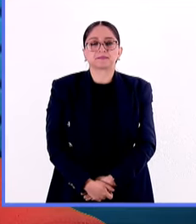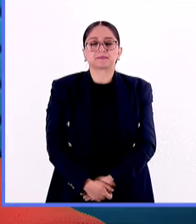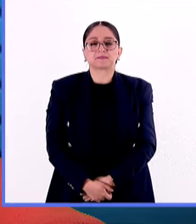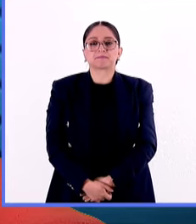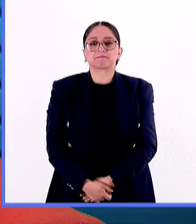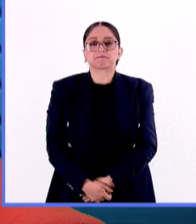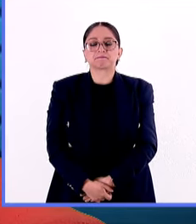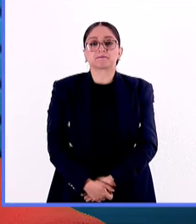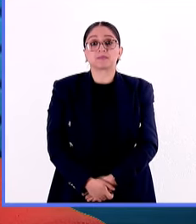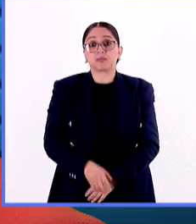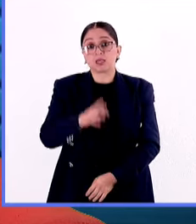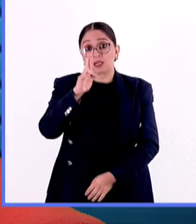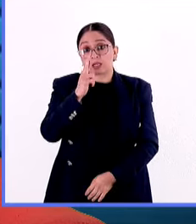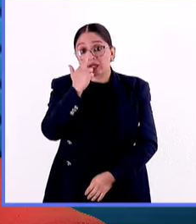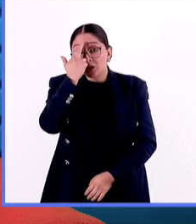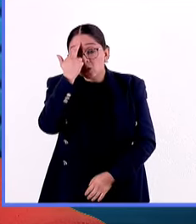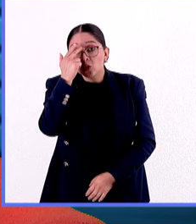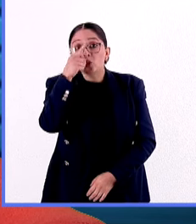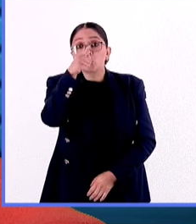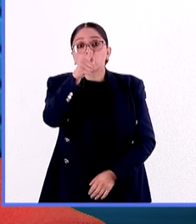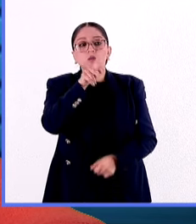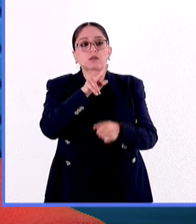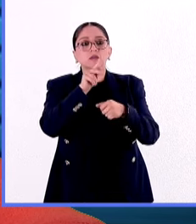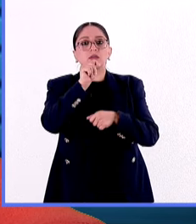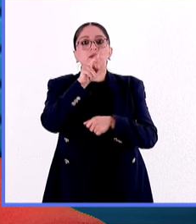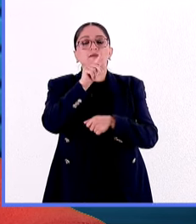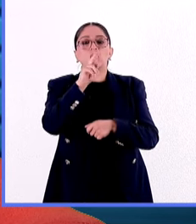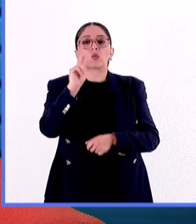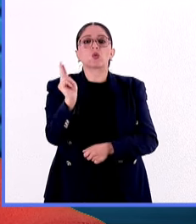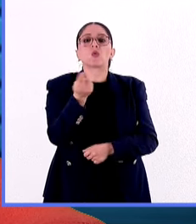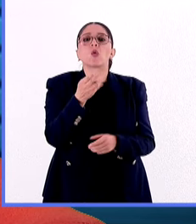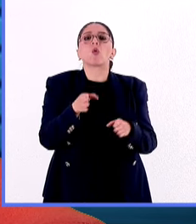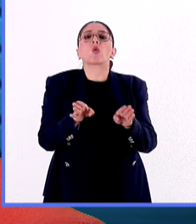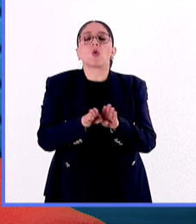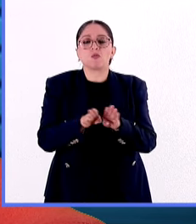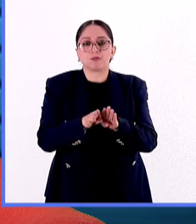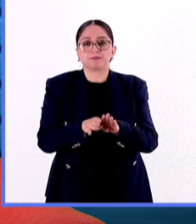Es momento de recordar los pasos para seguir con la señal de TVUNAM.